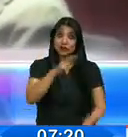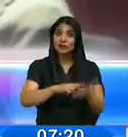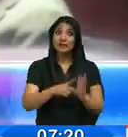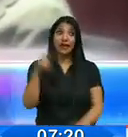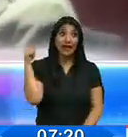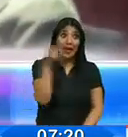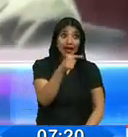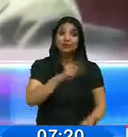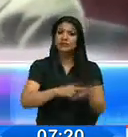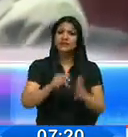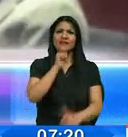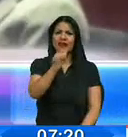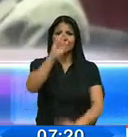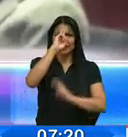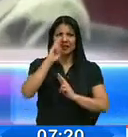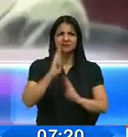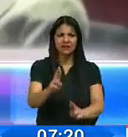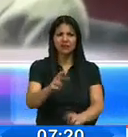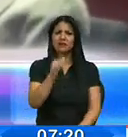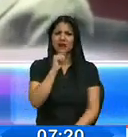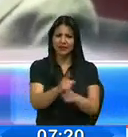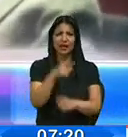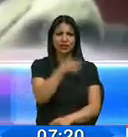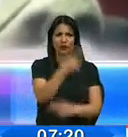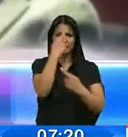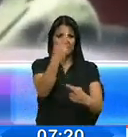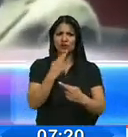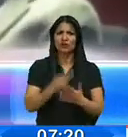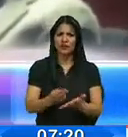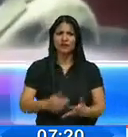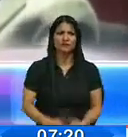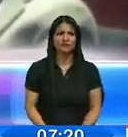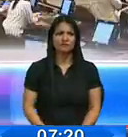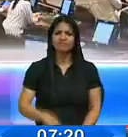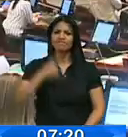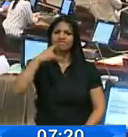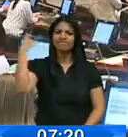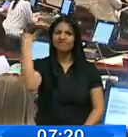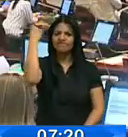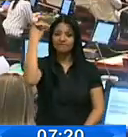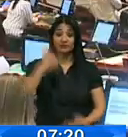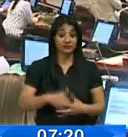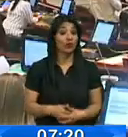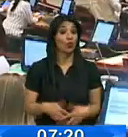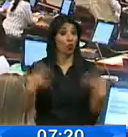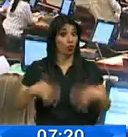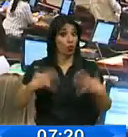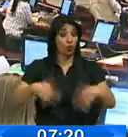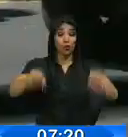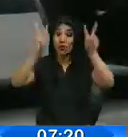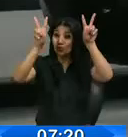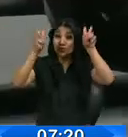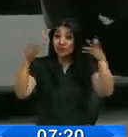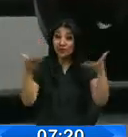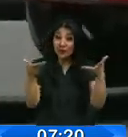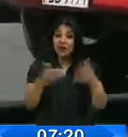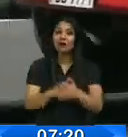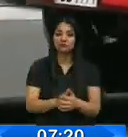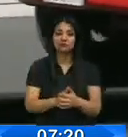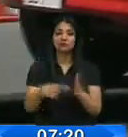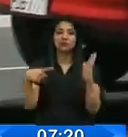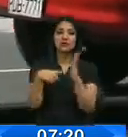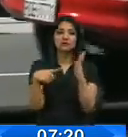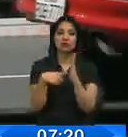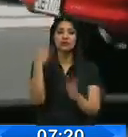falta de respeto, yo te demuestro así y si no, juega. Y es que el tema central era la posibilidad de derogar el